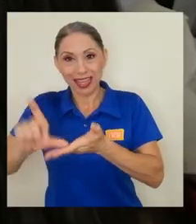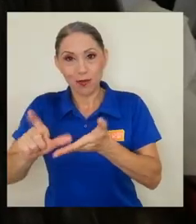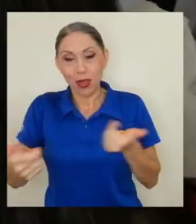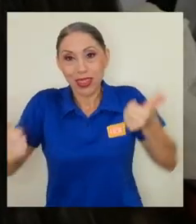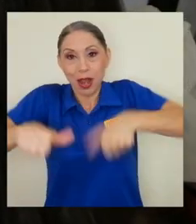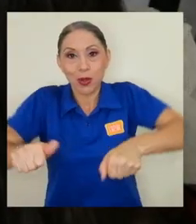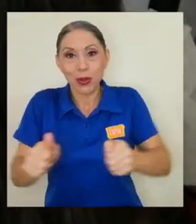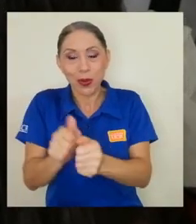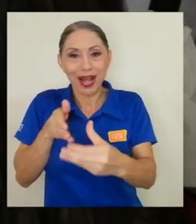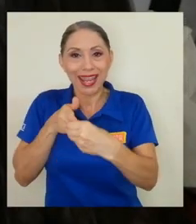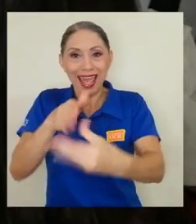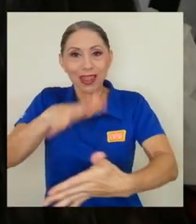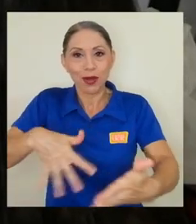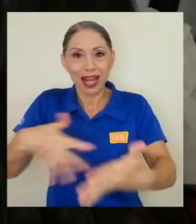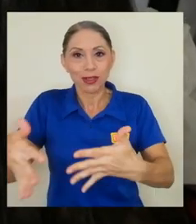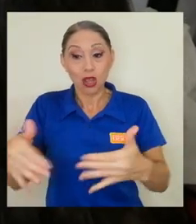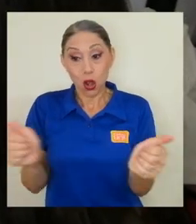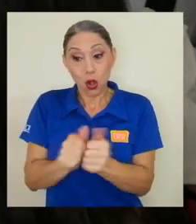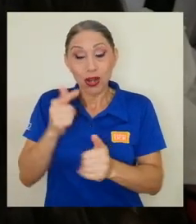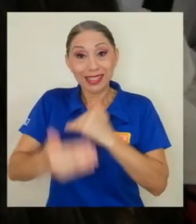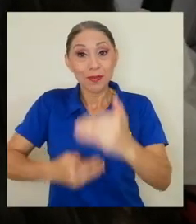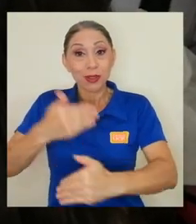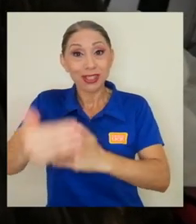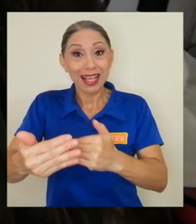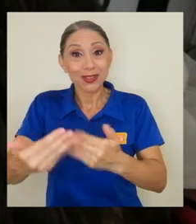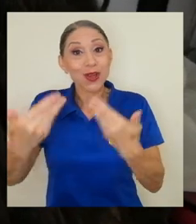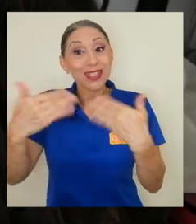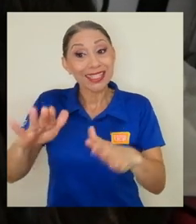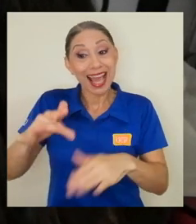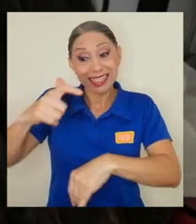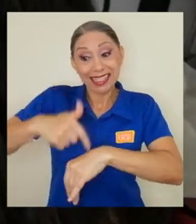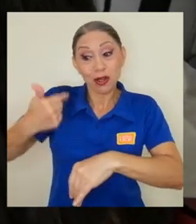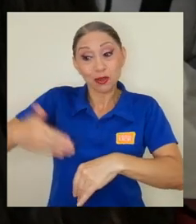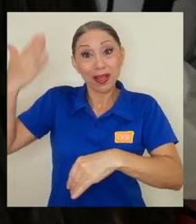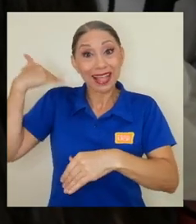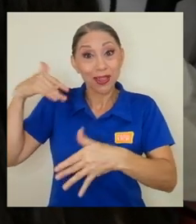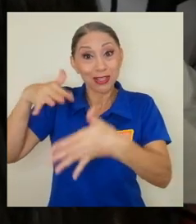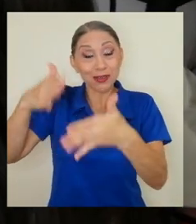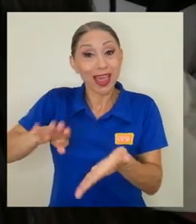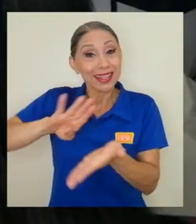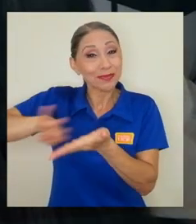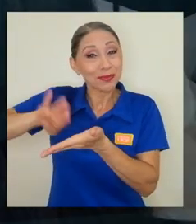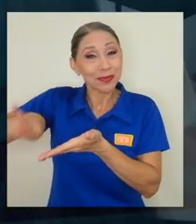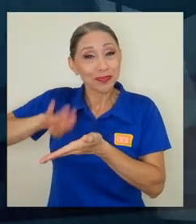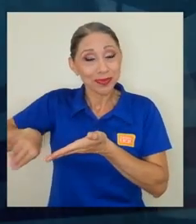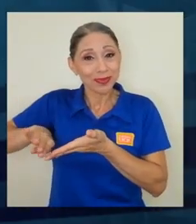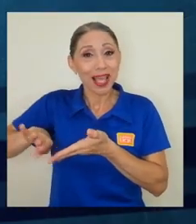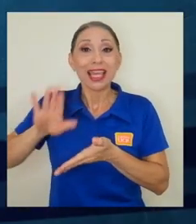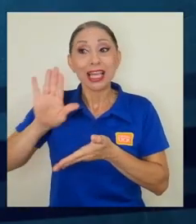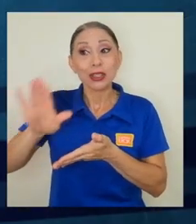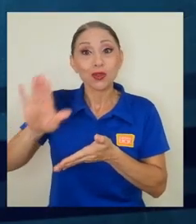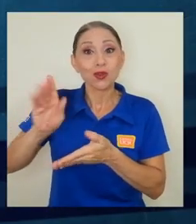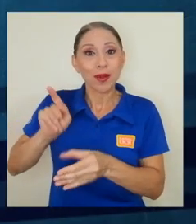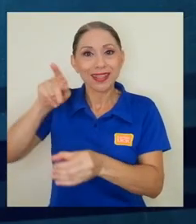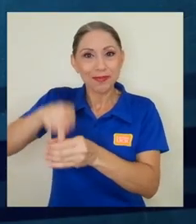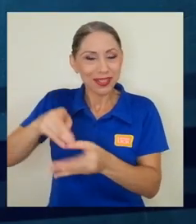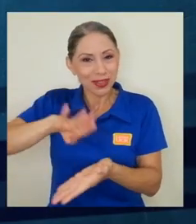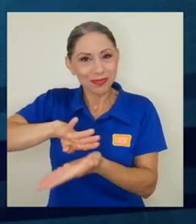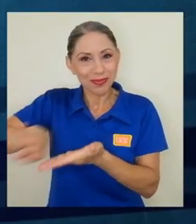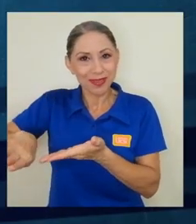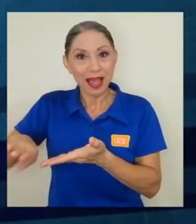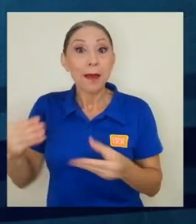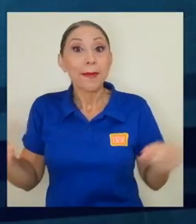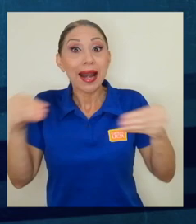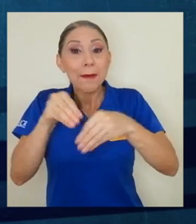Con este proceso se eliminarán los estudiantes de ciclos pasados y sus interacciones. Para más orientaciones,